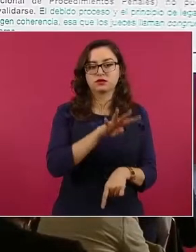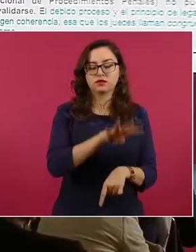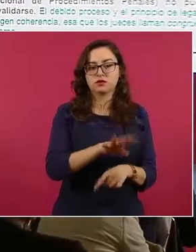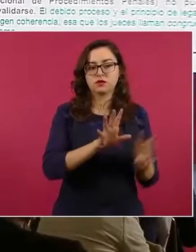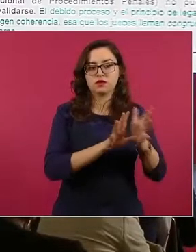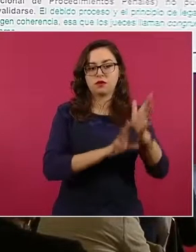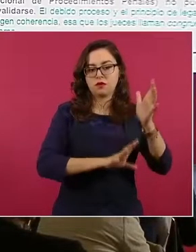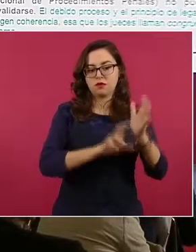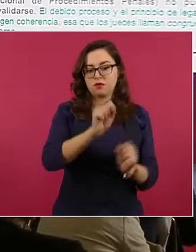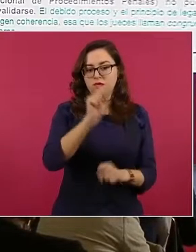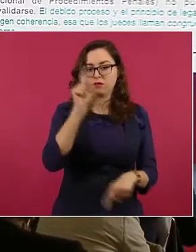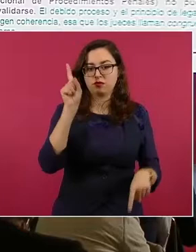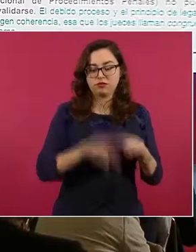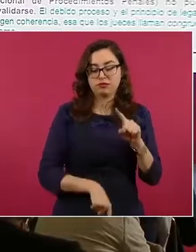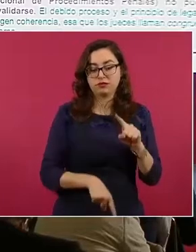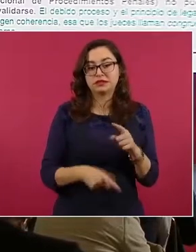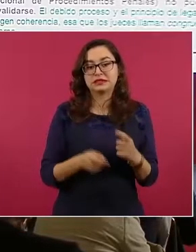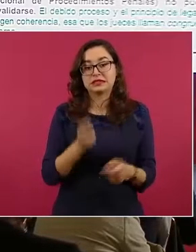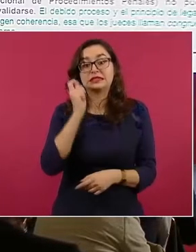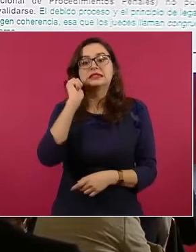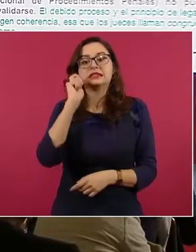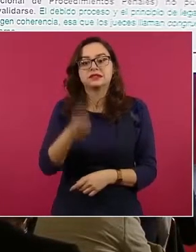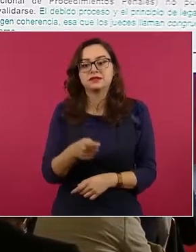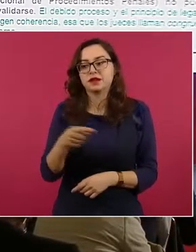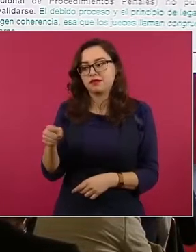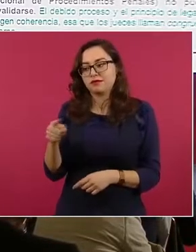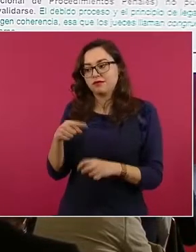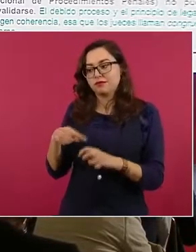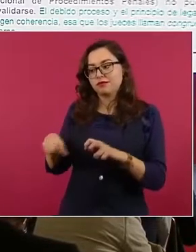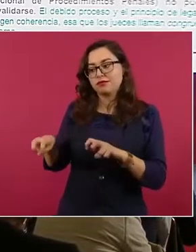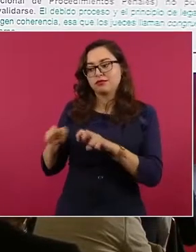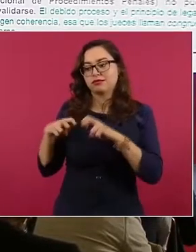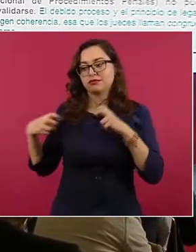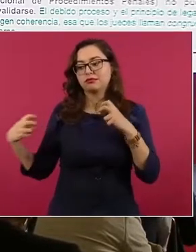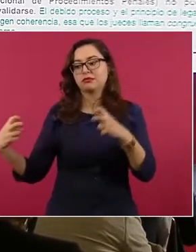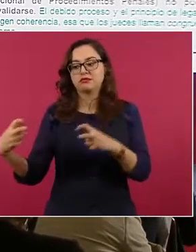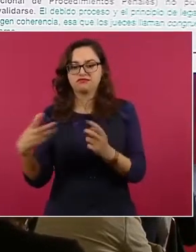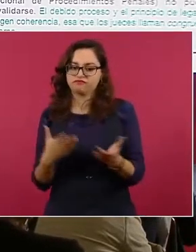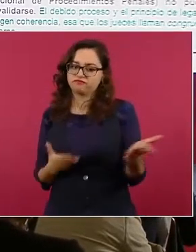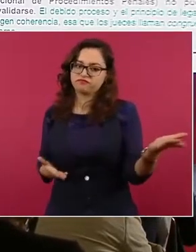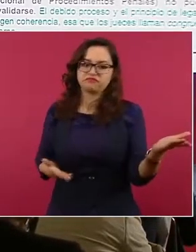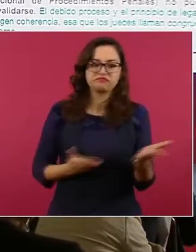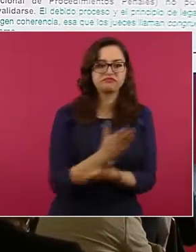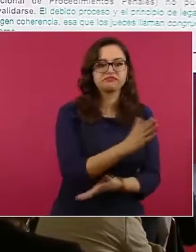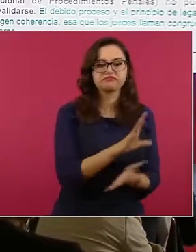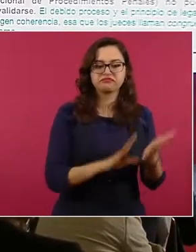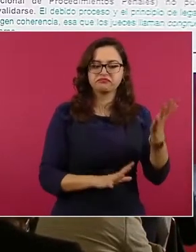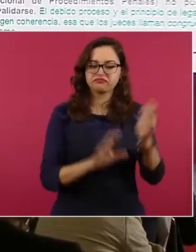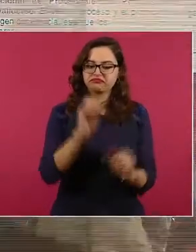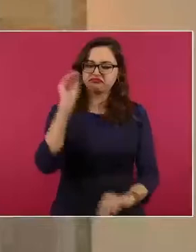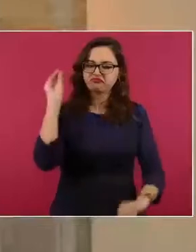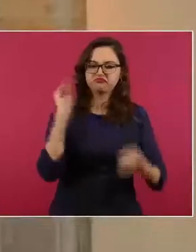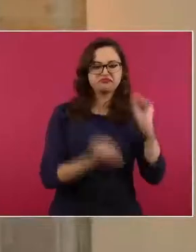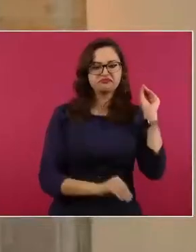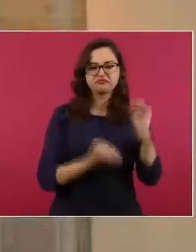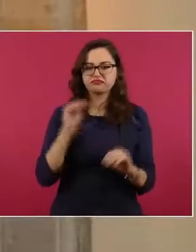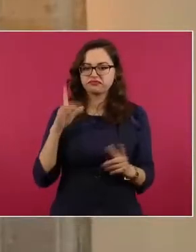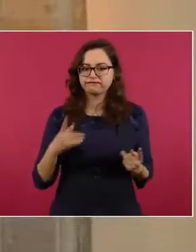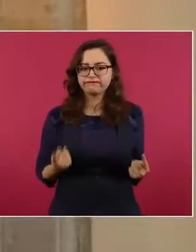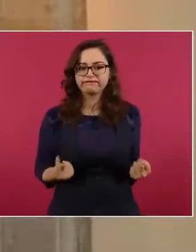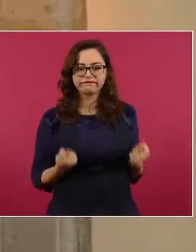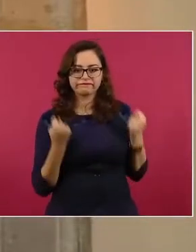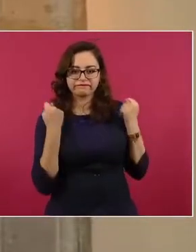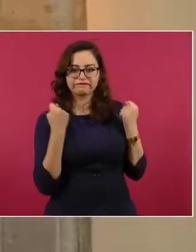se haría una reforma a la Constitución por la puerta de atrás. Esto es importante porque